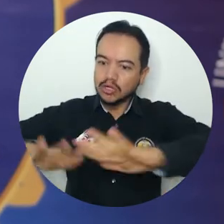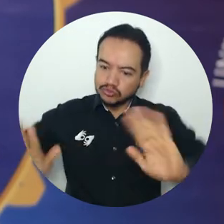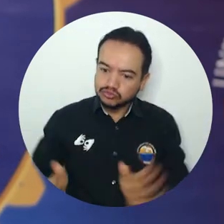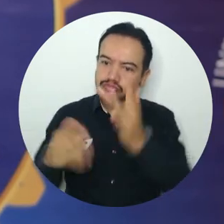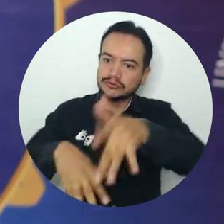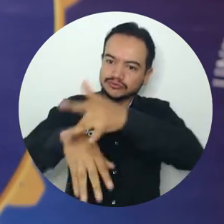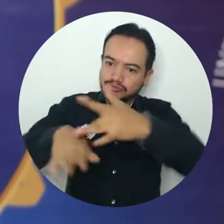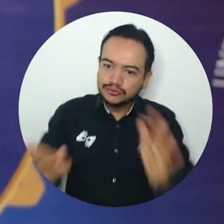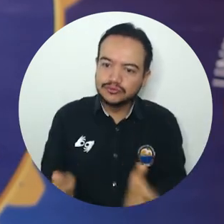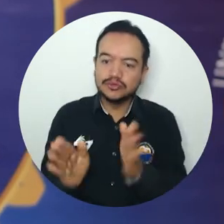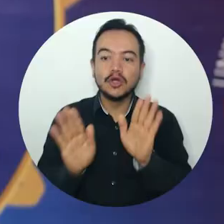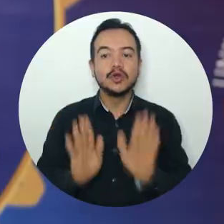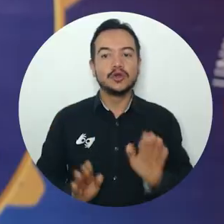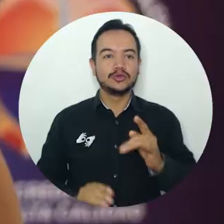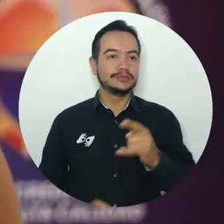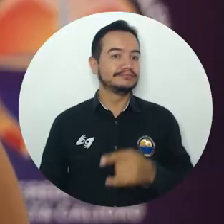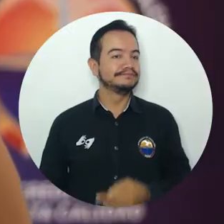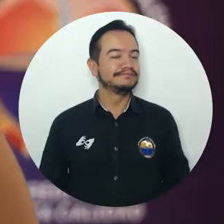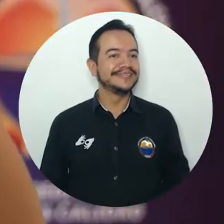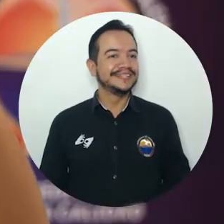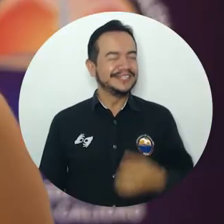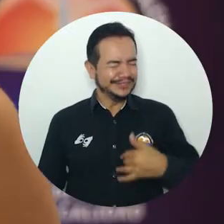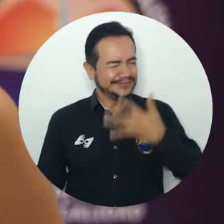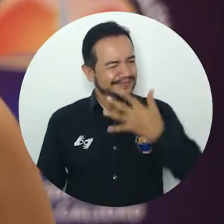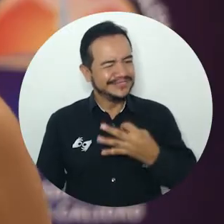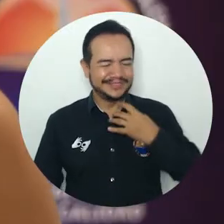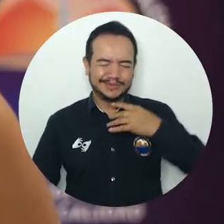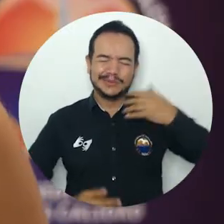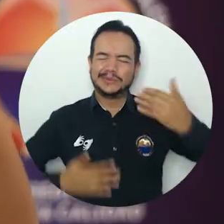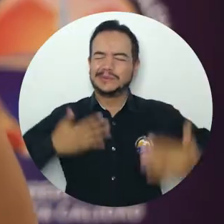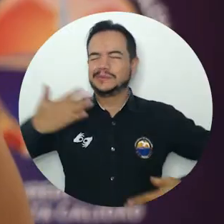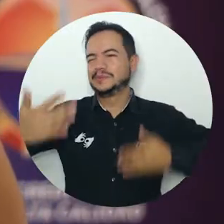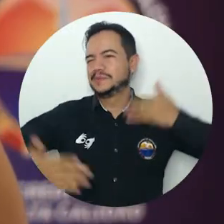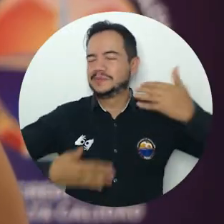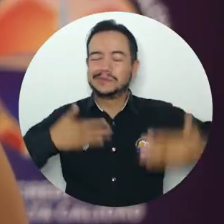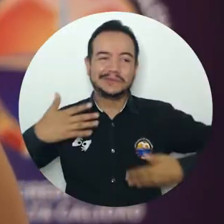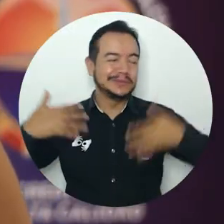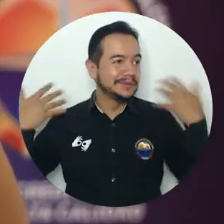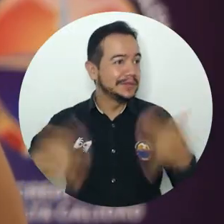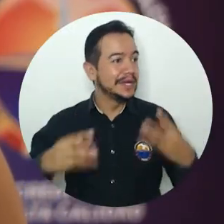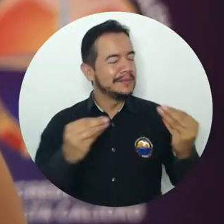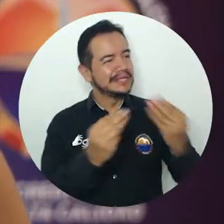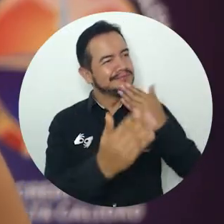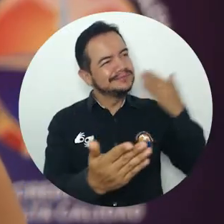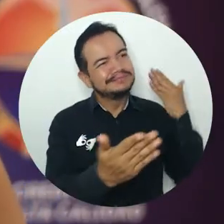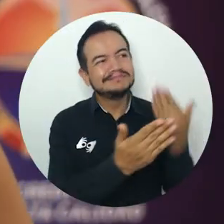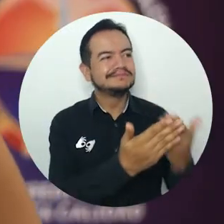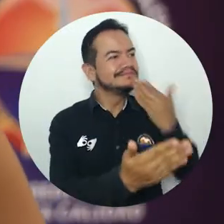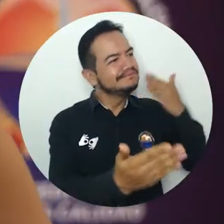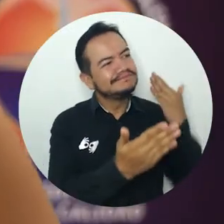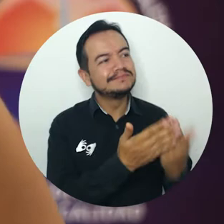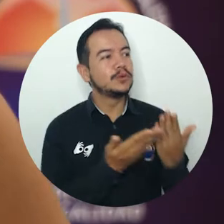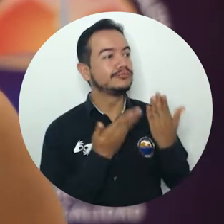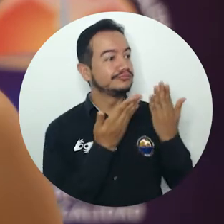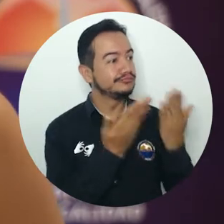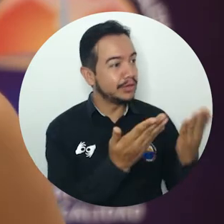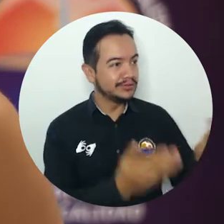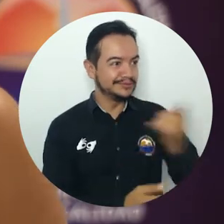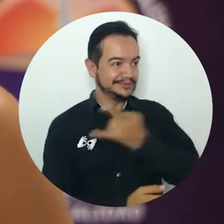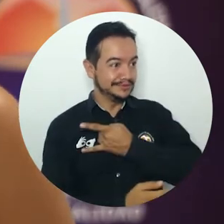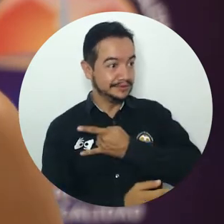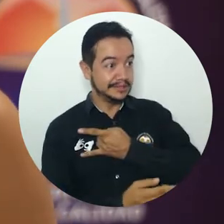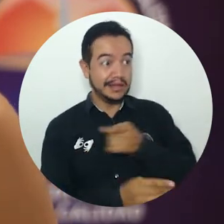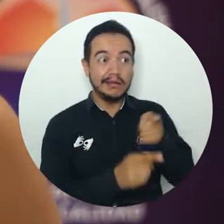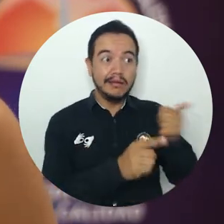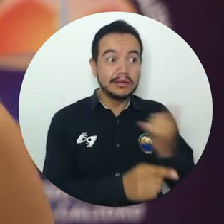territorio, a la construcción de la universidad. Me siento regocijada y con una elevada gratitud hacia nuestra alma